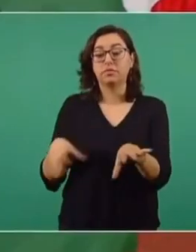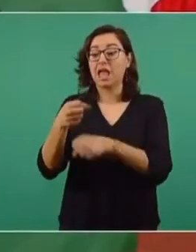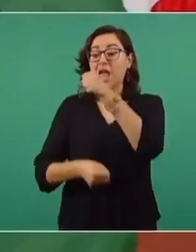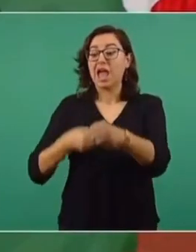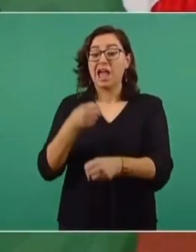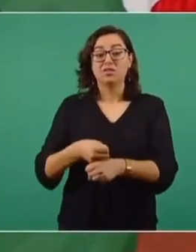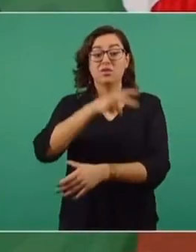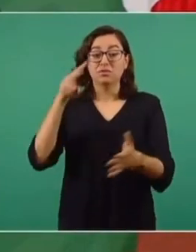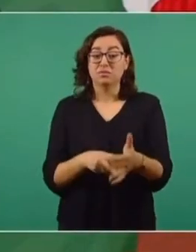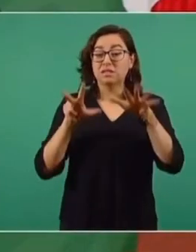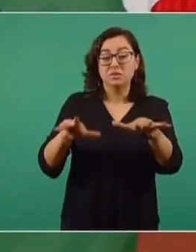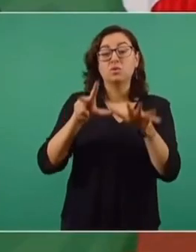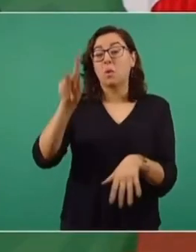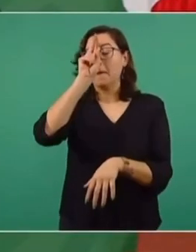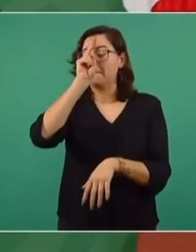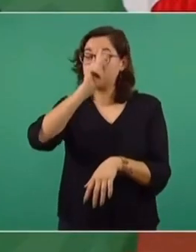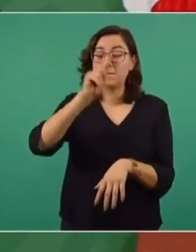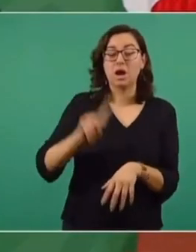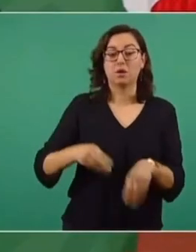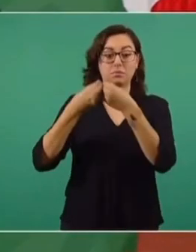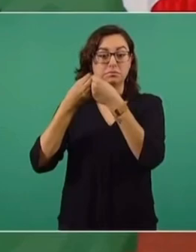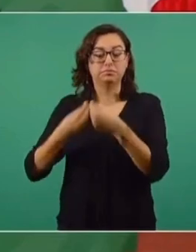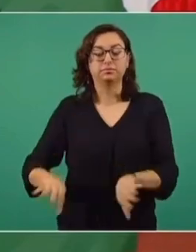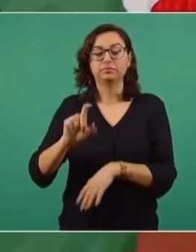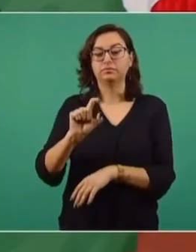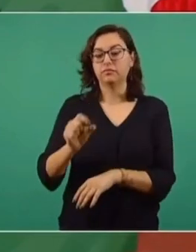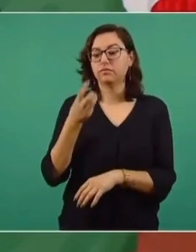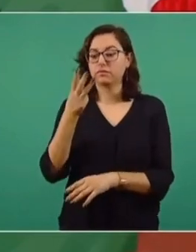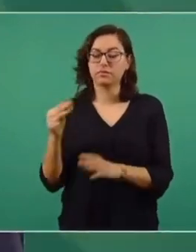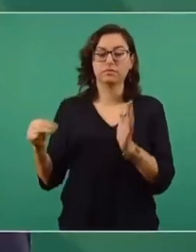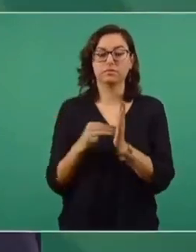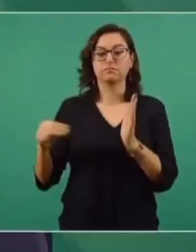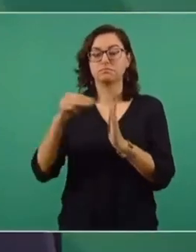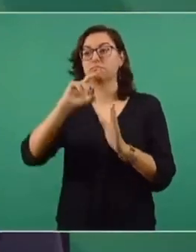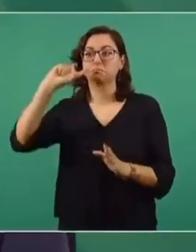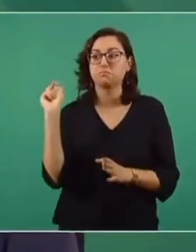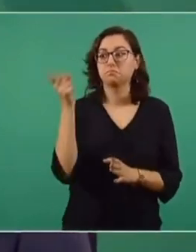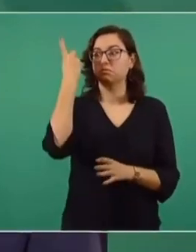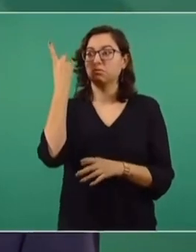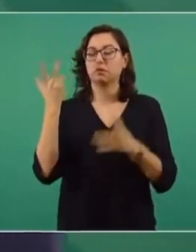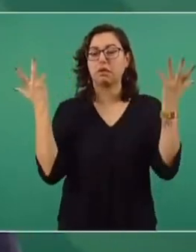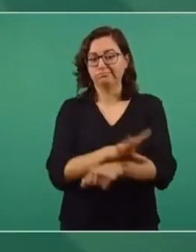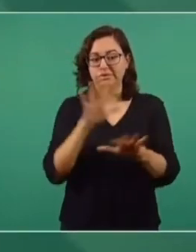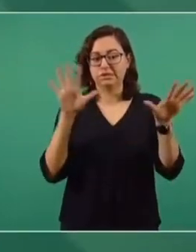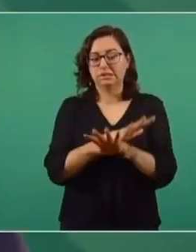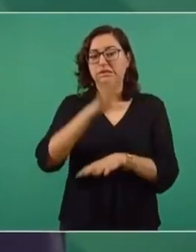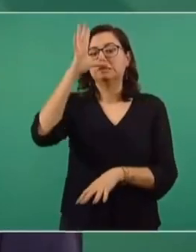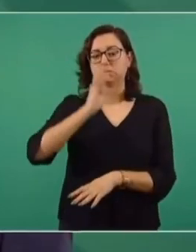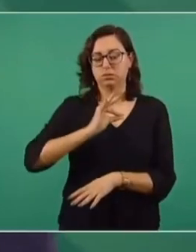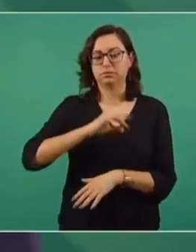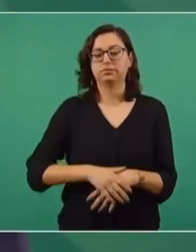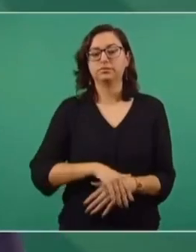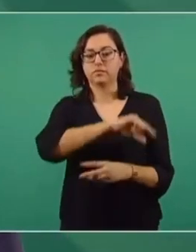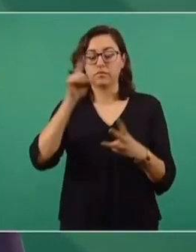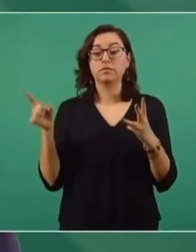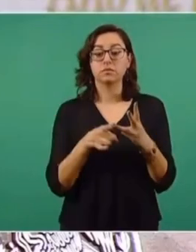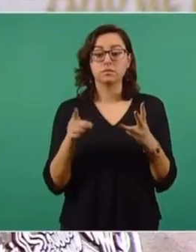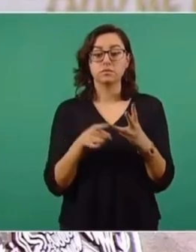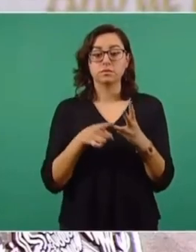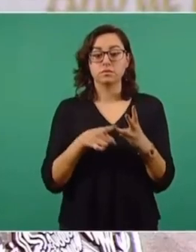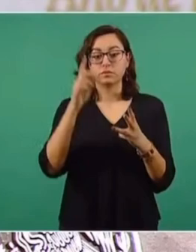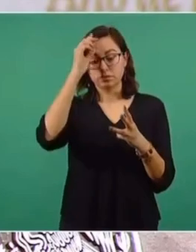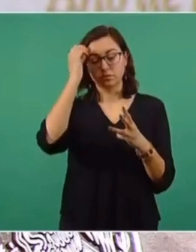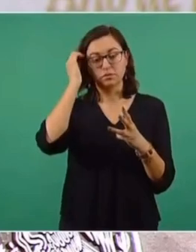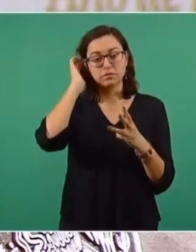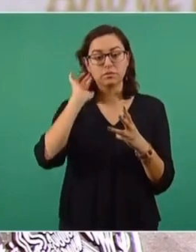el de mayor déficit de la balanza comercial petrolera, con 23 mil millones de dólares como consecuencia de la reforma energética. La tercera etapa se ubica a partir